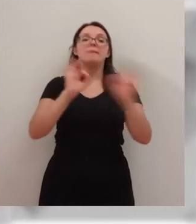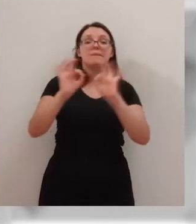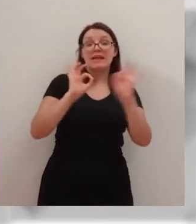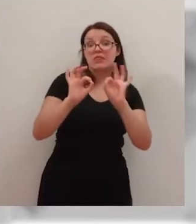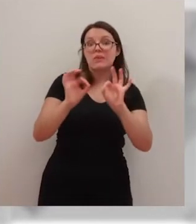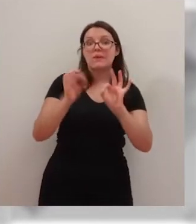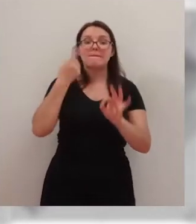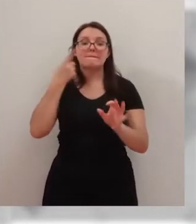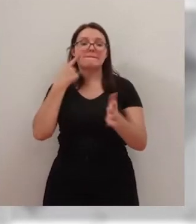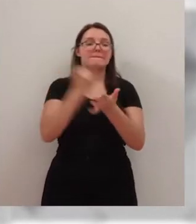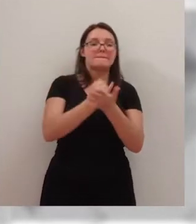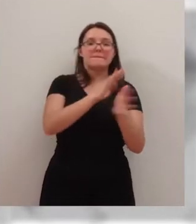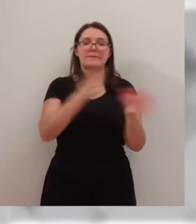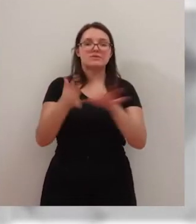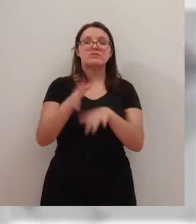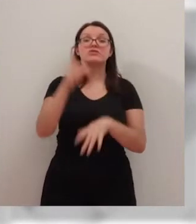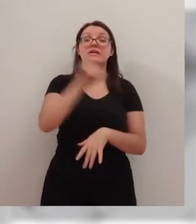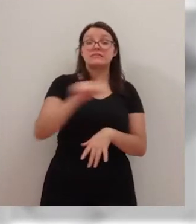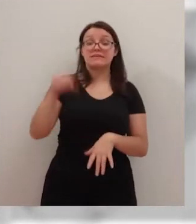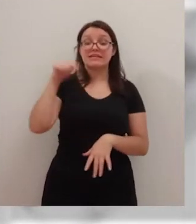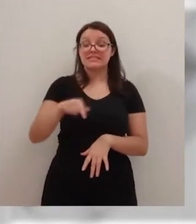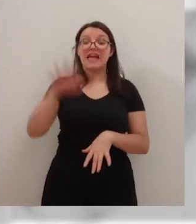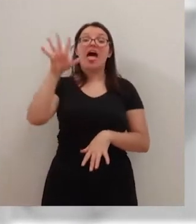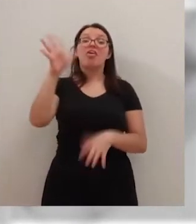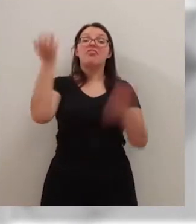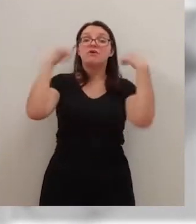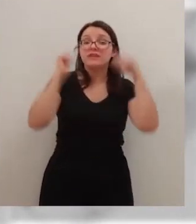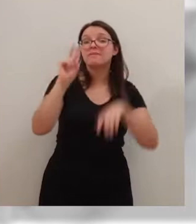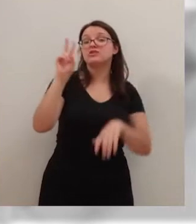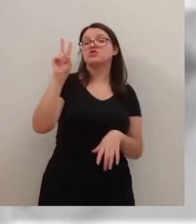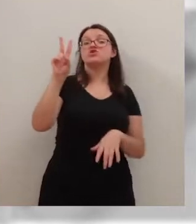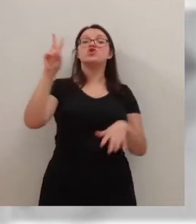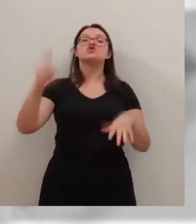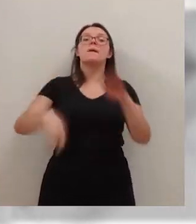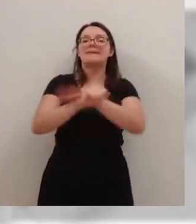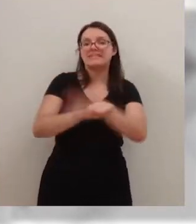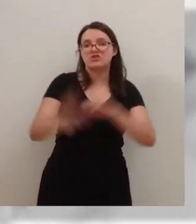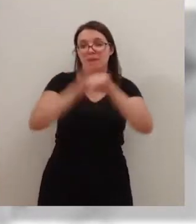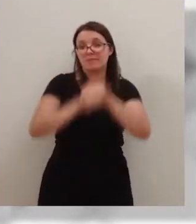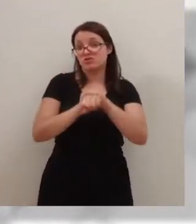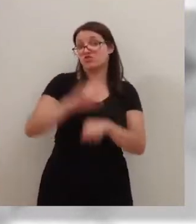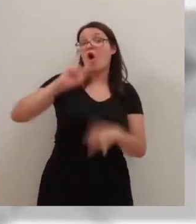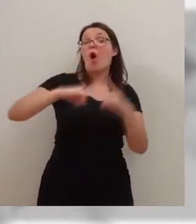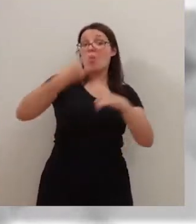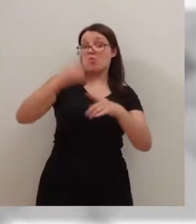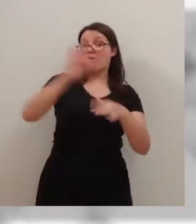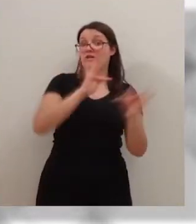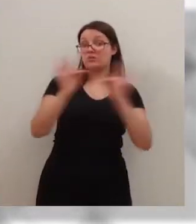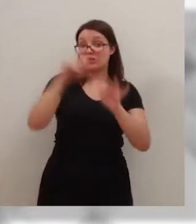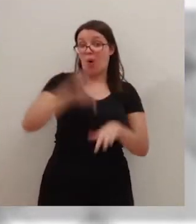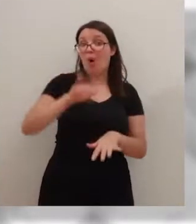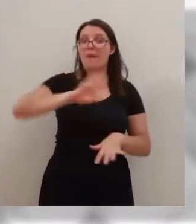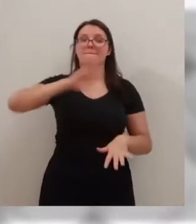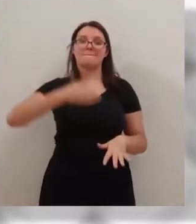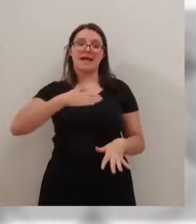previsto para esta semana cinco entrenamientos y dos partidos amistosos. Tras el doble turno de hoy, mañana el equipo se